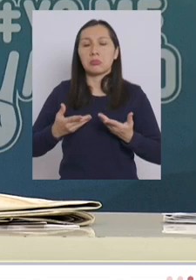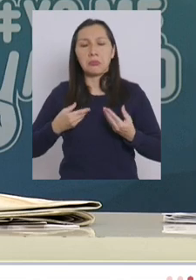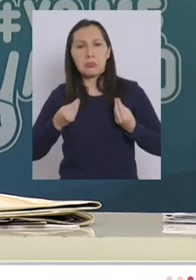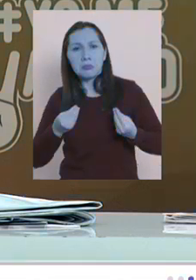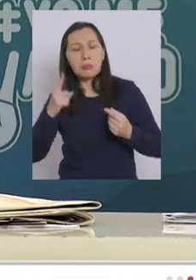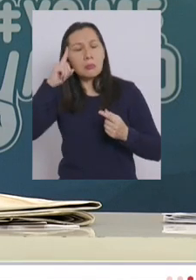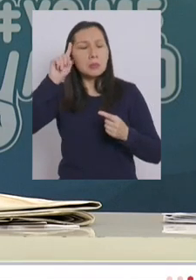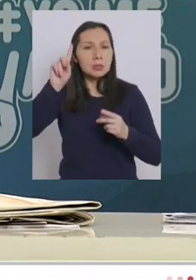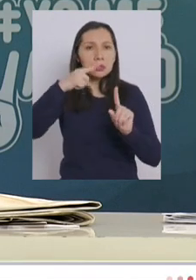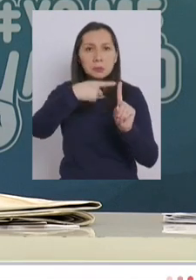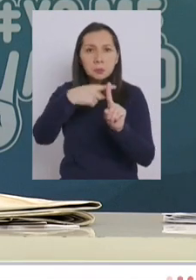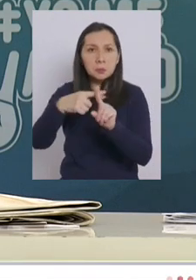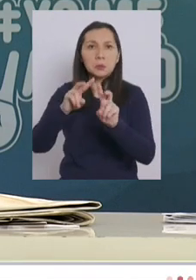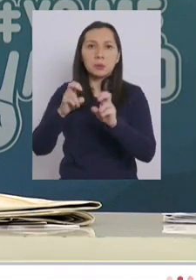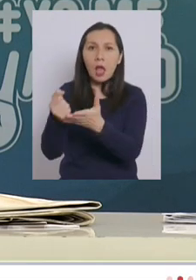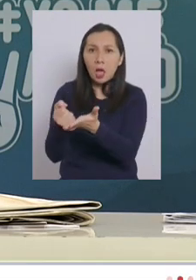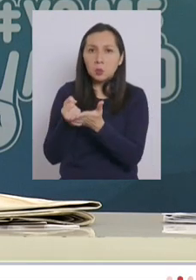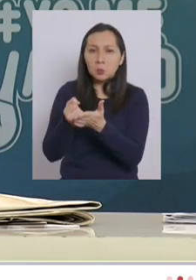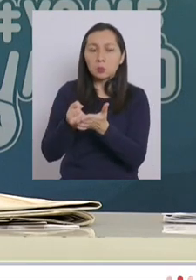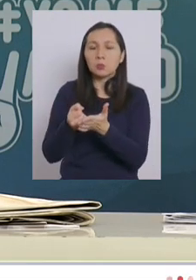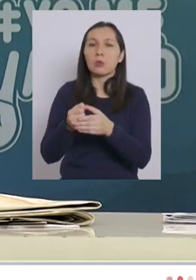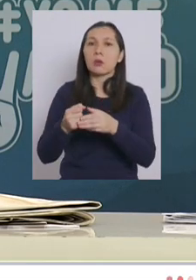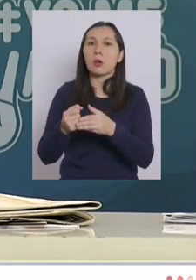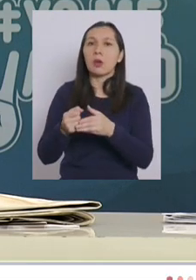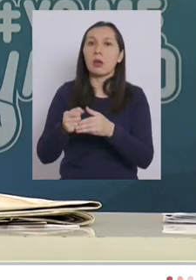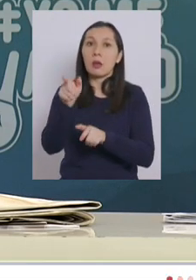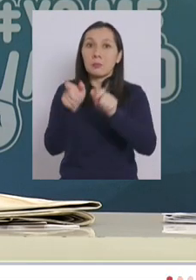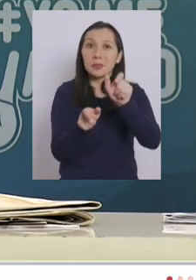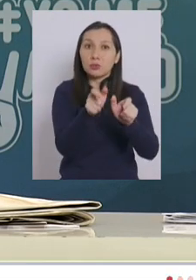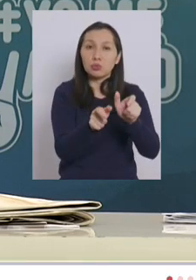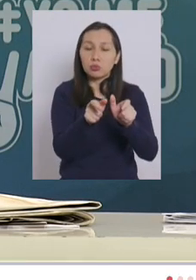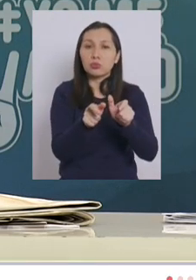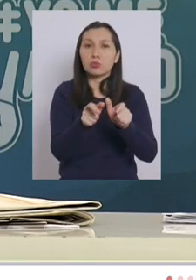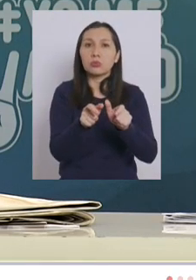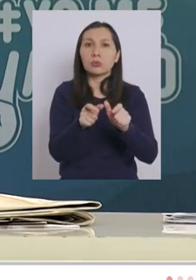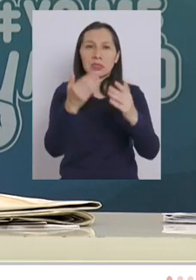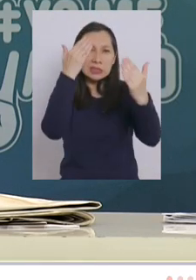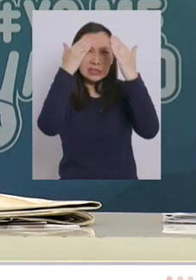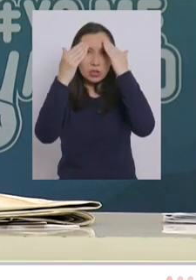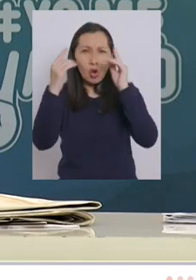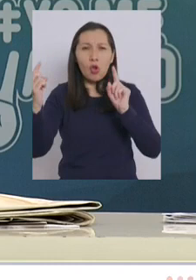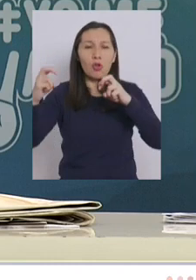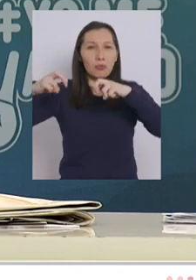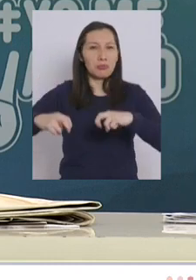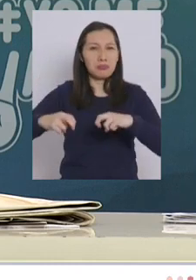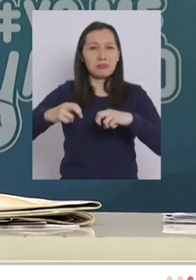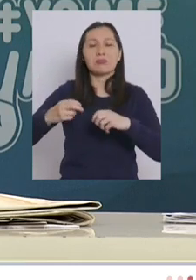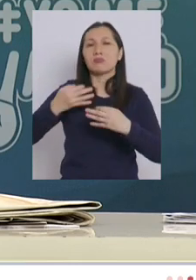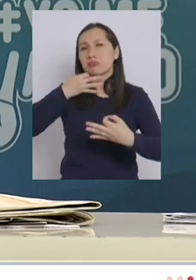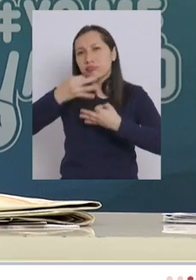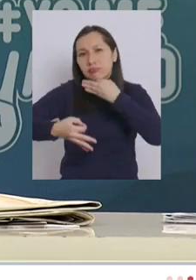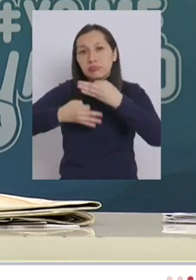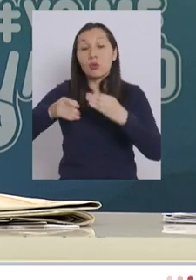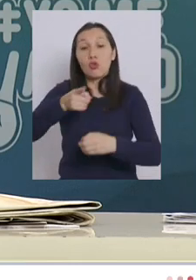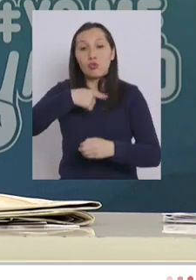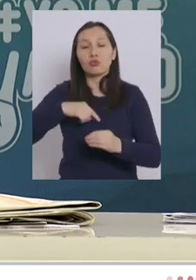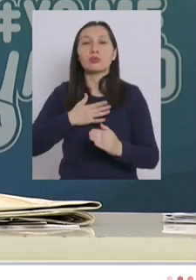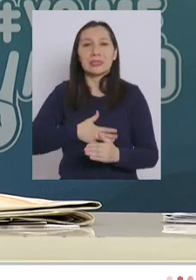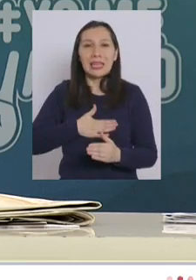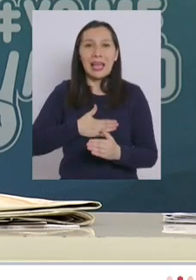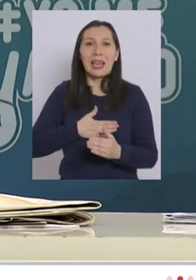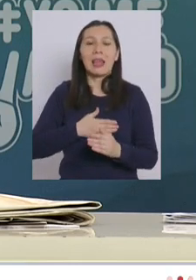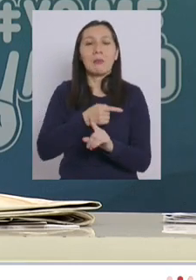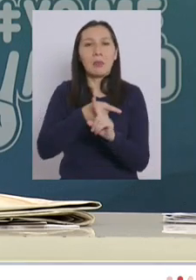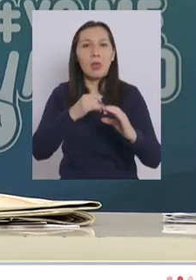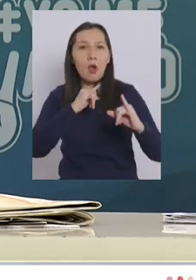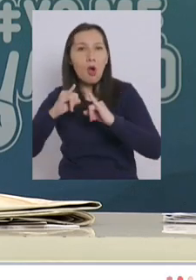propositiva la actitud colaboradora de la gente del psicólogo que estaba ahí por ejemplo es lo que nosotros esperamos de